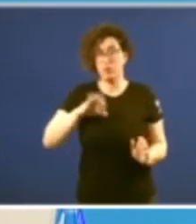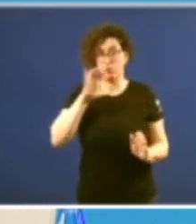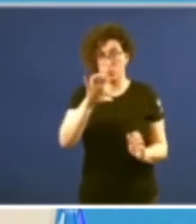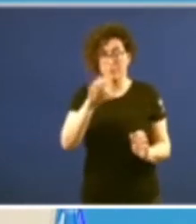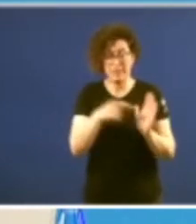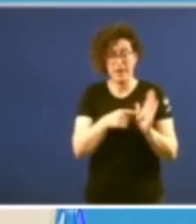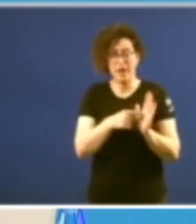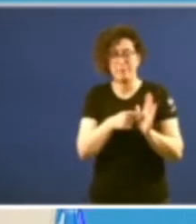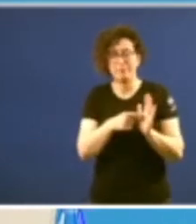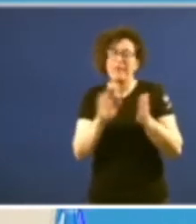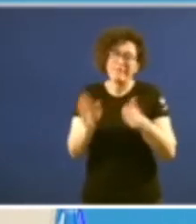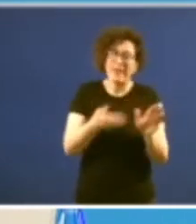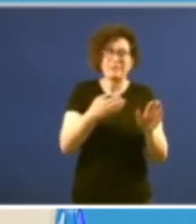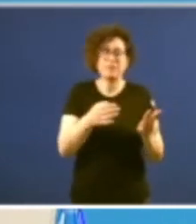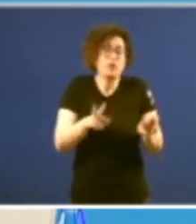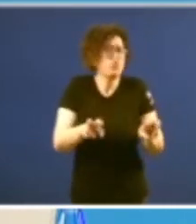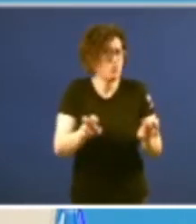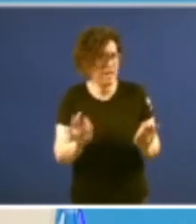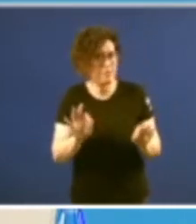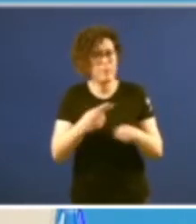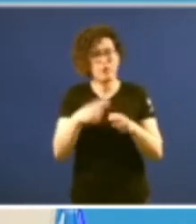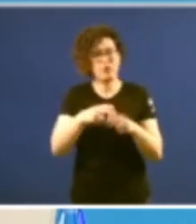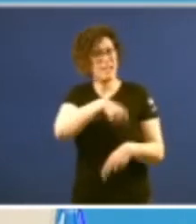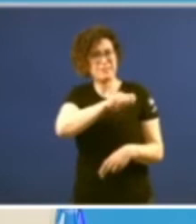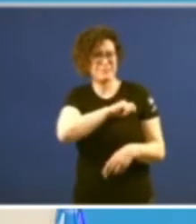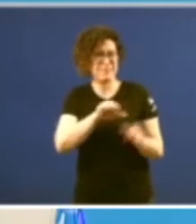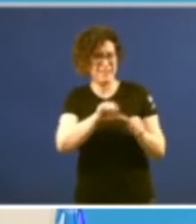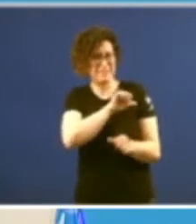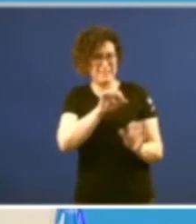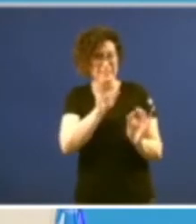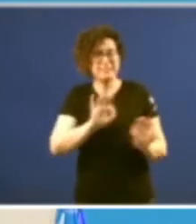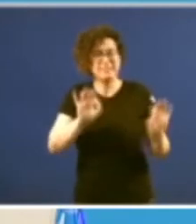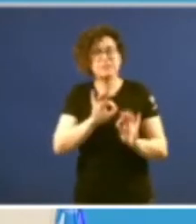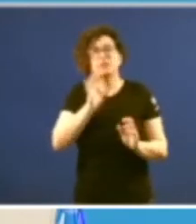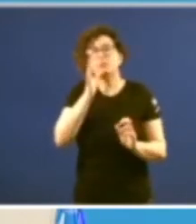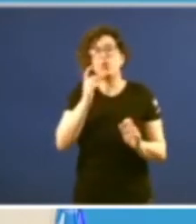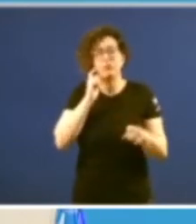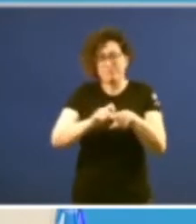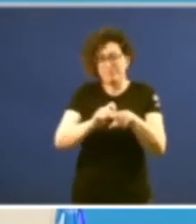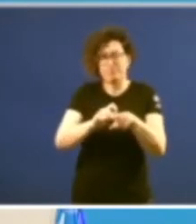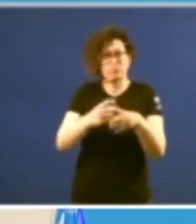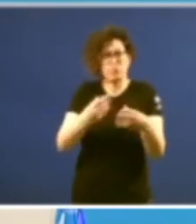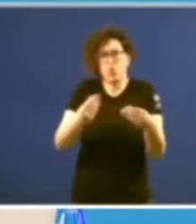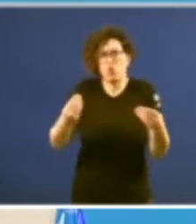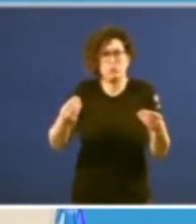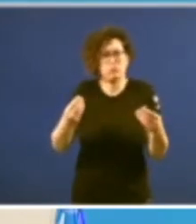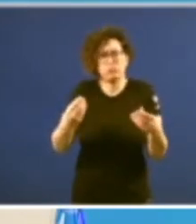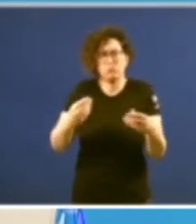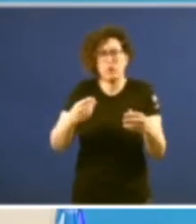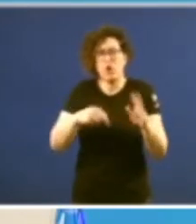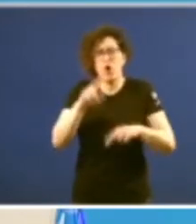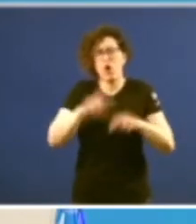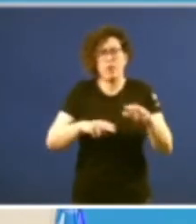é unha fase nova a nivel político en España que se caracteriza por unha ingente obra por unha obra moi